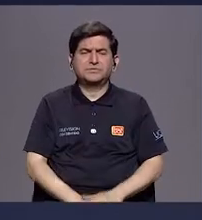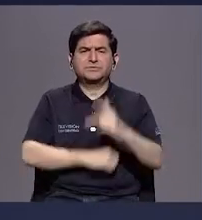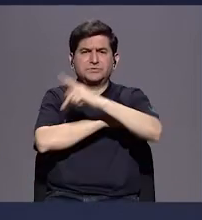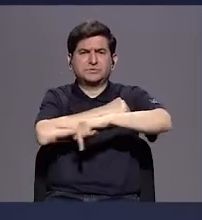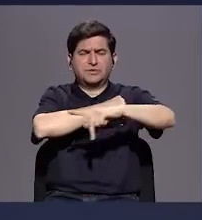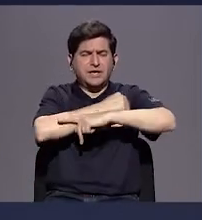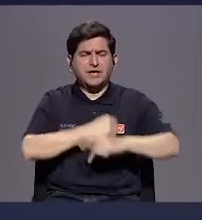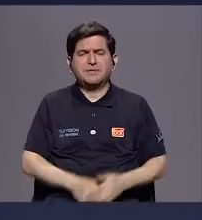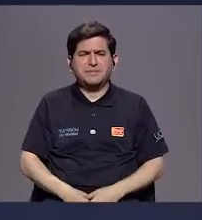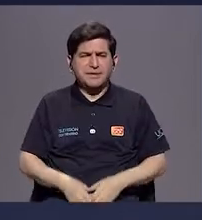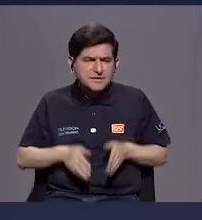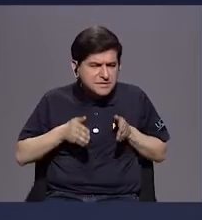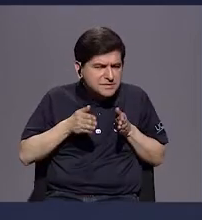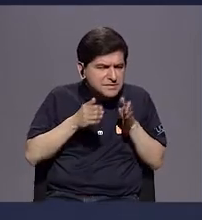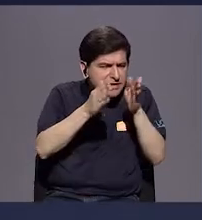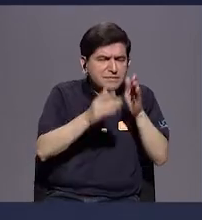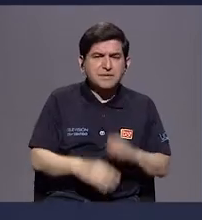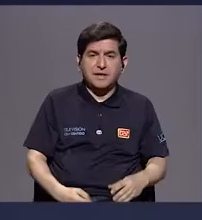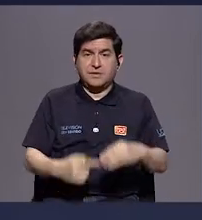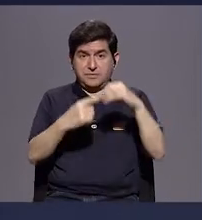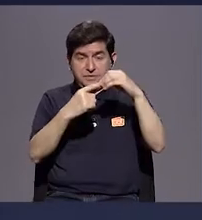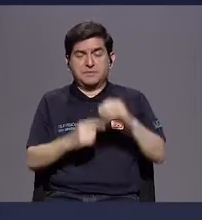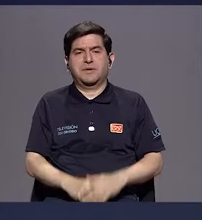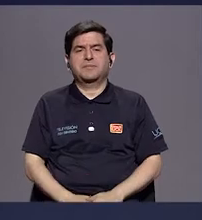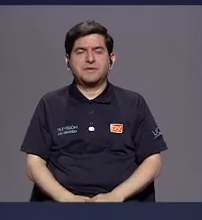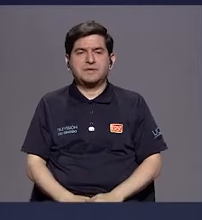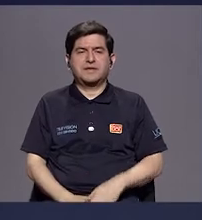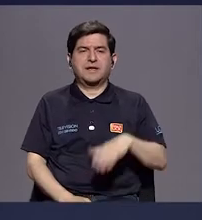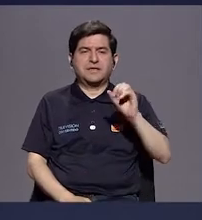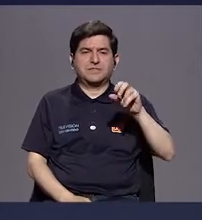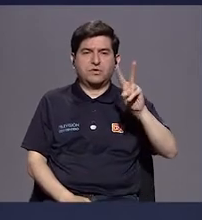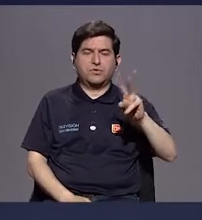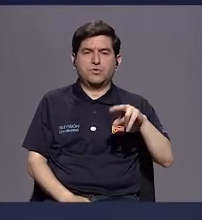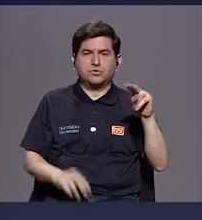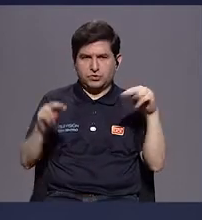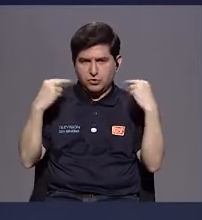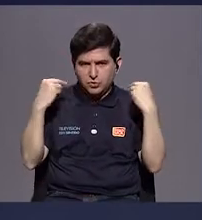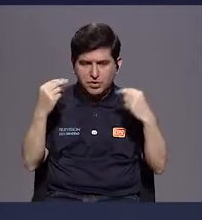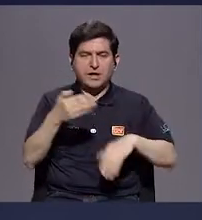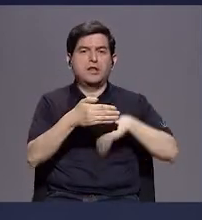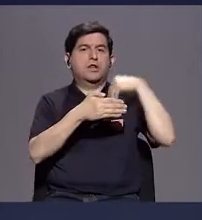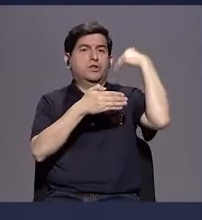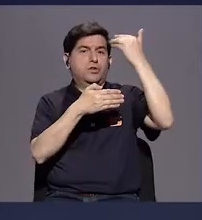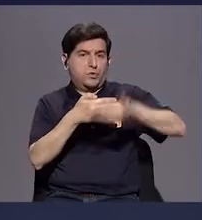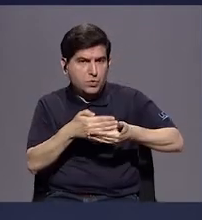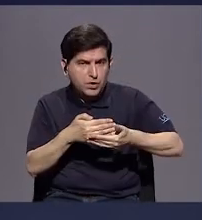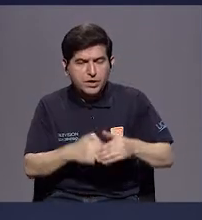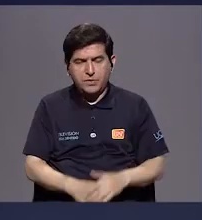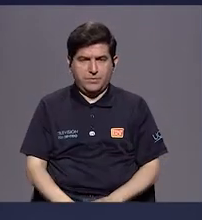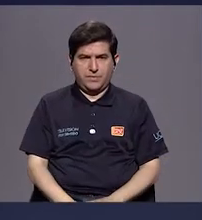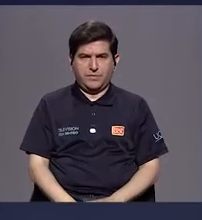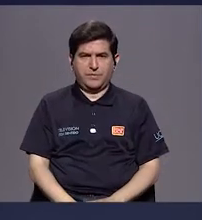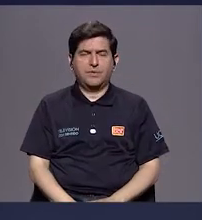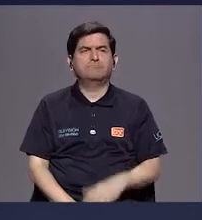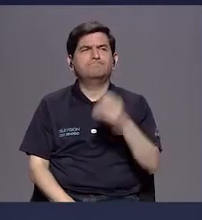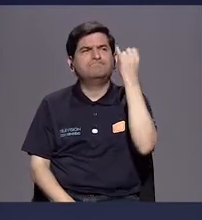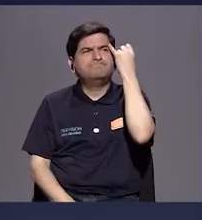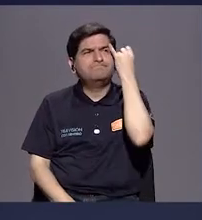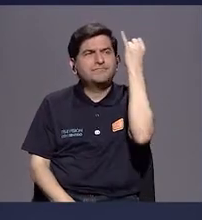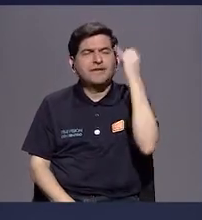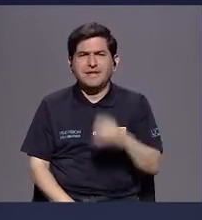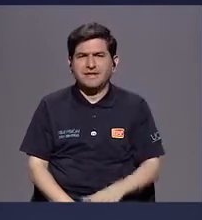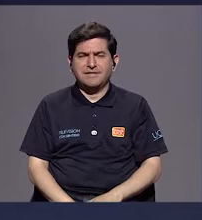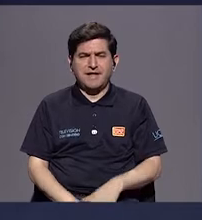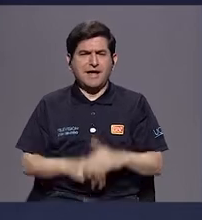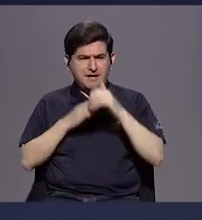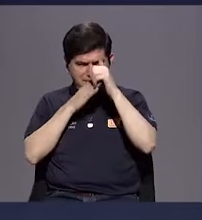bien enrumbado, inicialmente era convertirse en un carbono neutral y posteriormente venía considerando